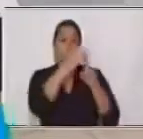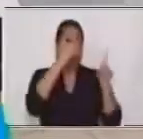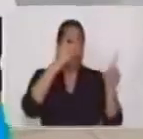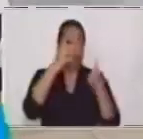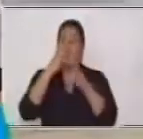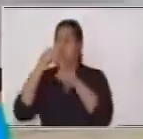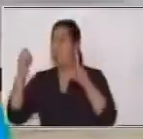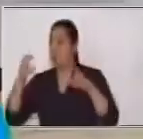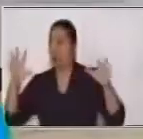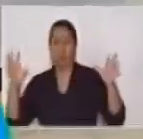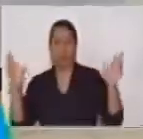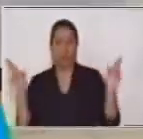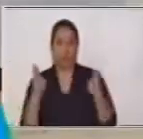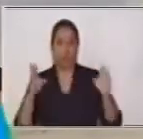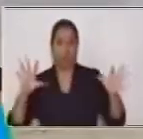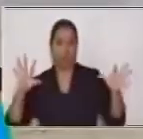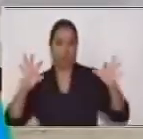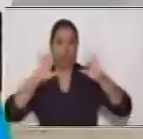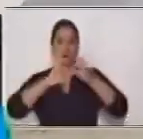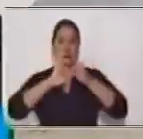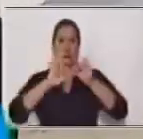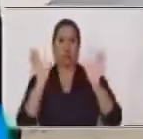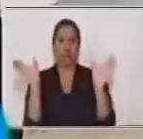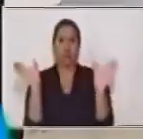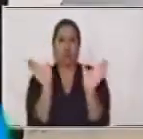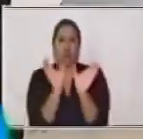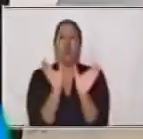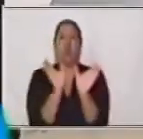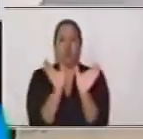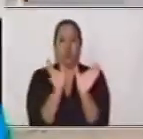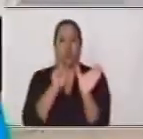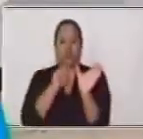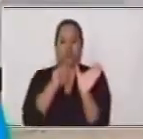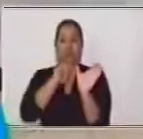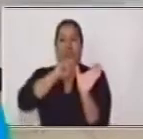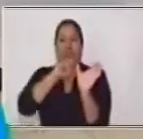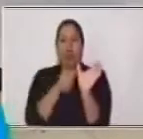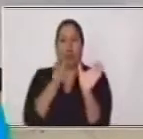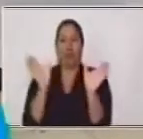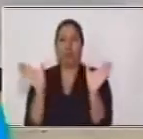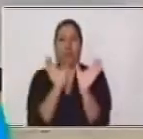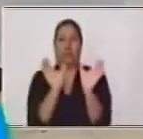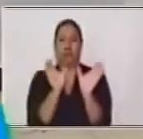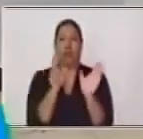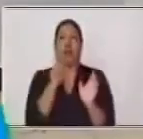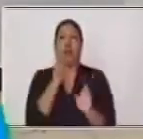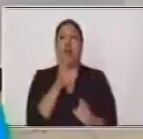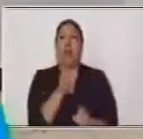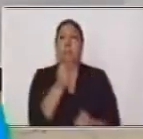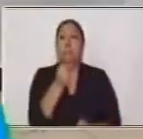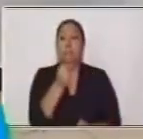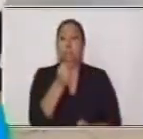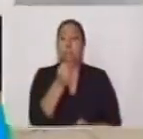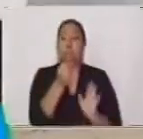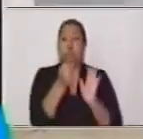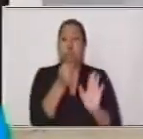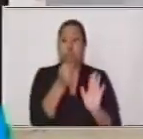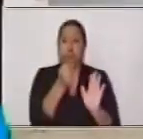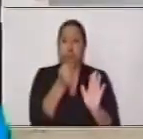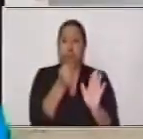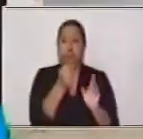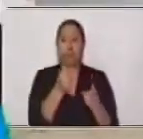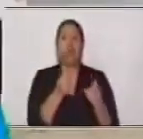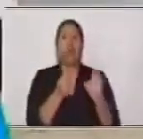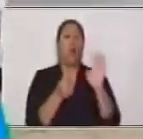sí. Sí, es una pausa. Recordemos que los signos de puntuación son pausas que se van realizando al momento en que leemos o